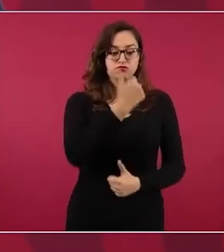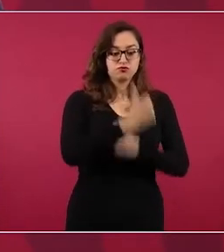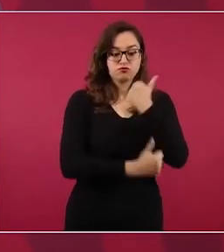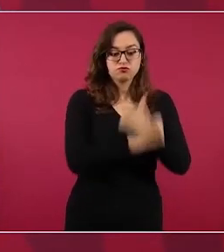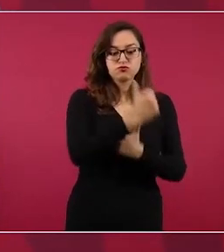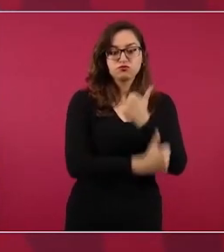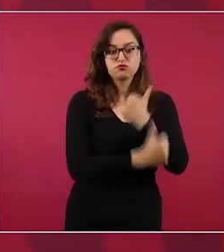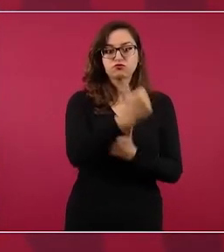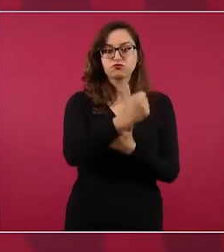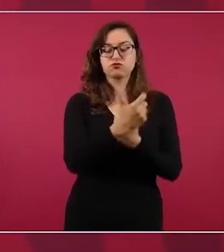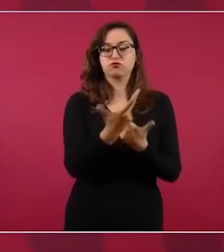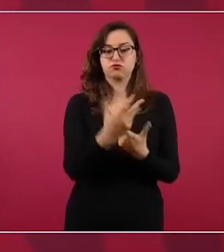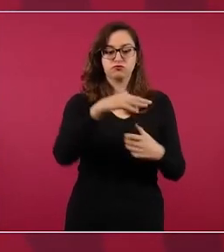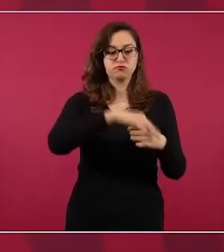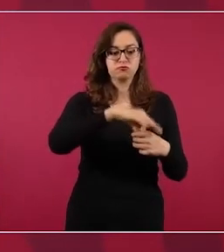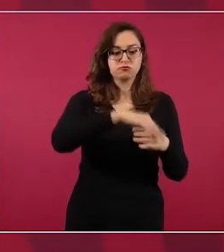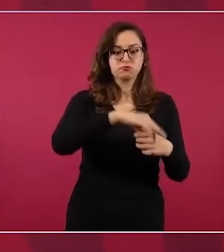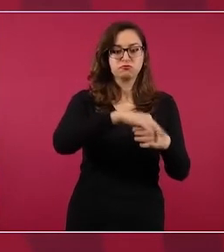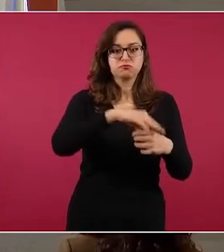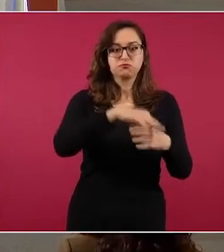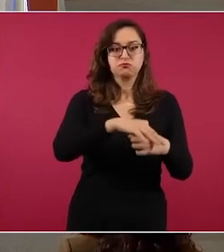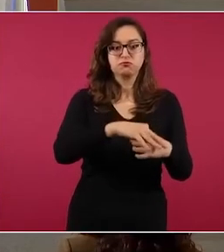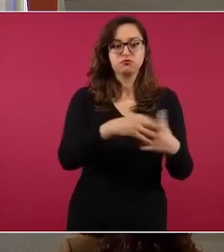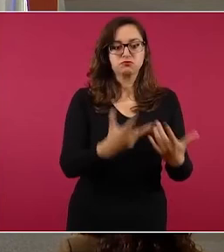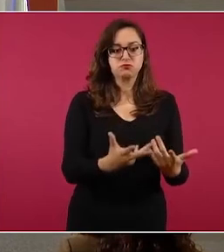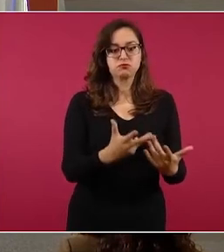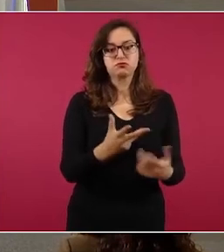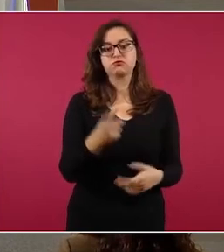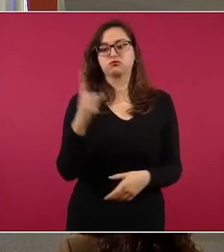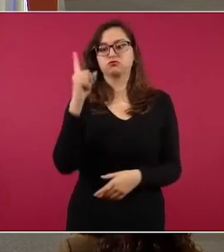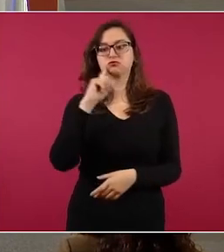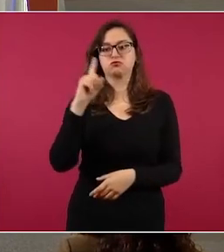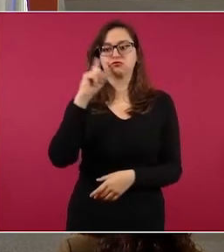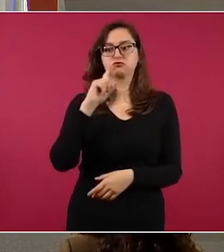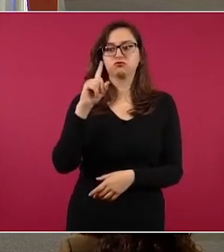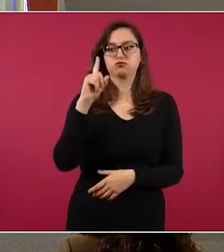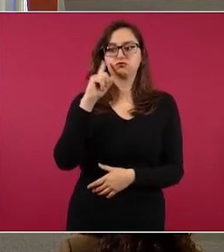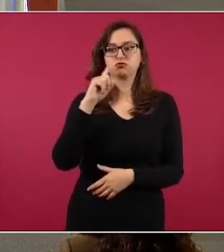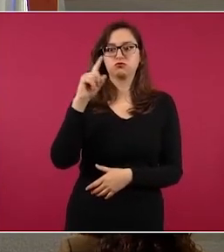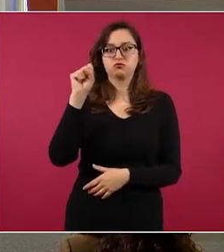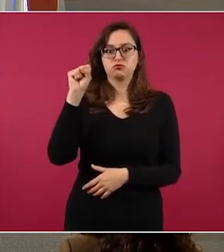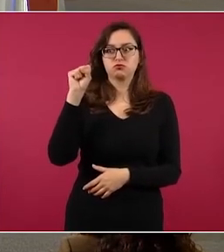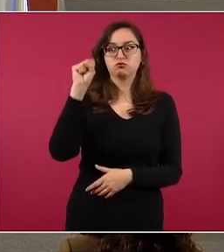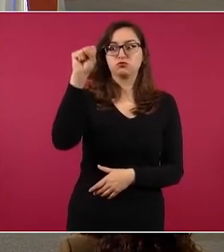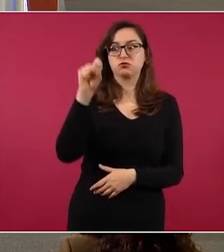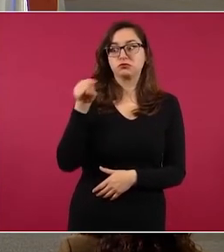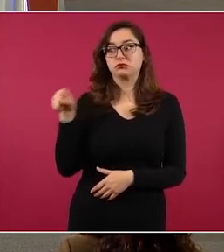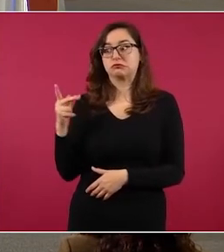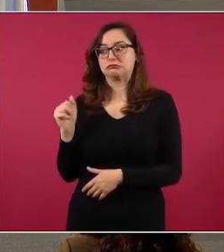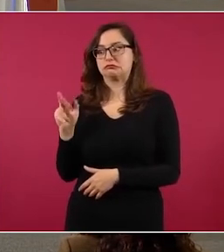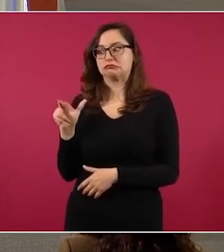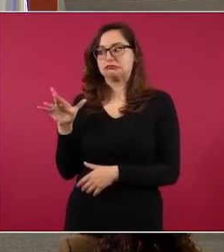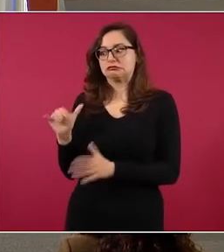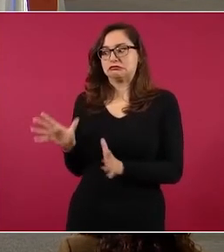de mujeres femenistas, la impulsaron a ella.